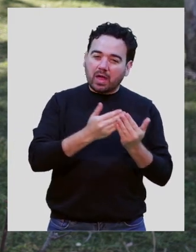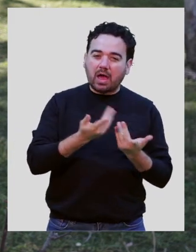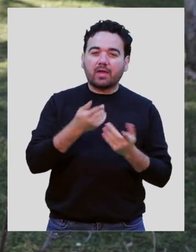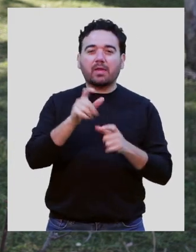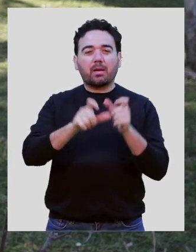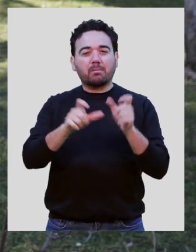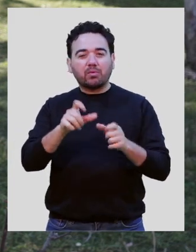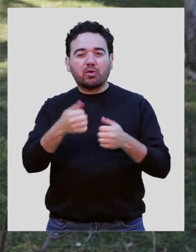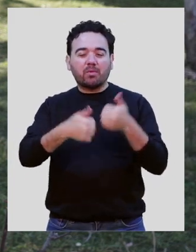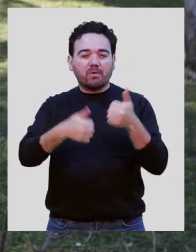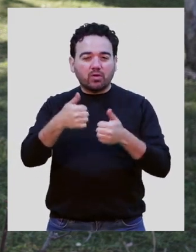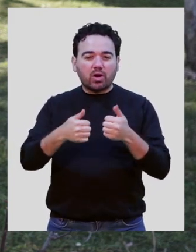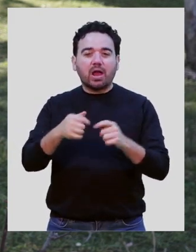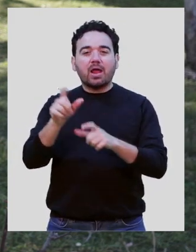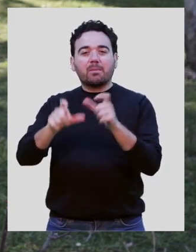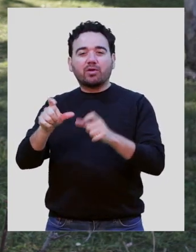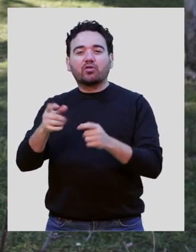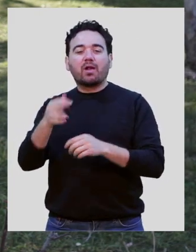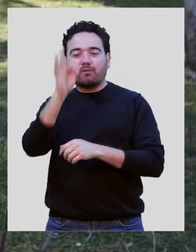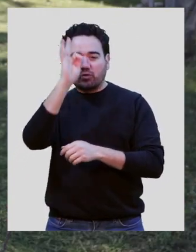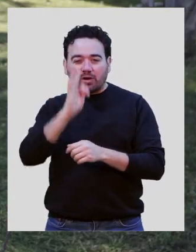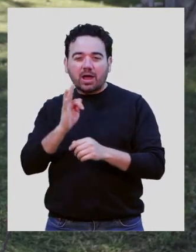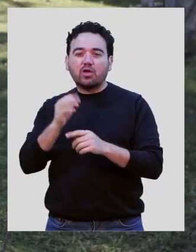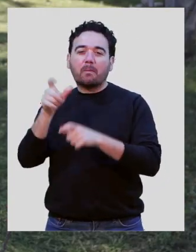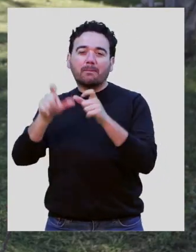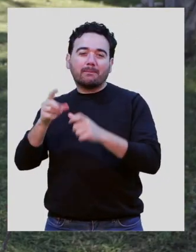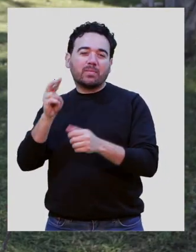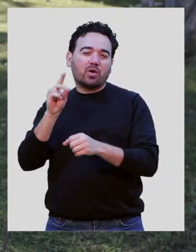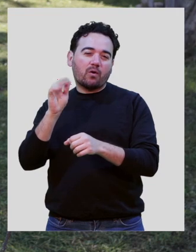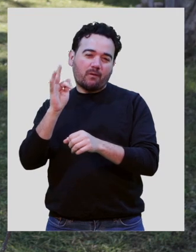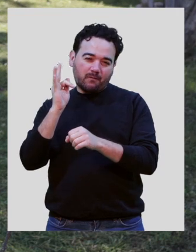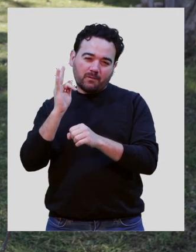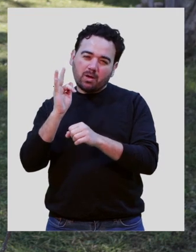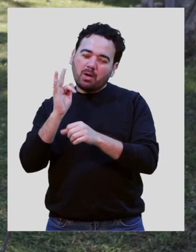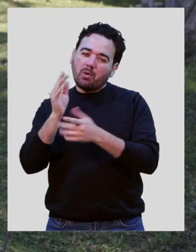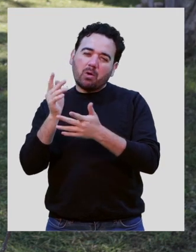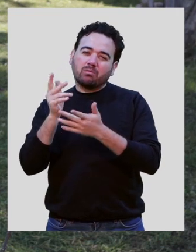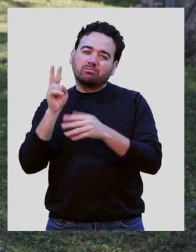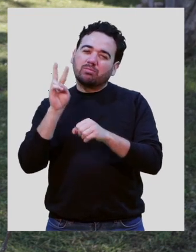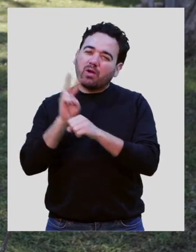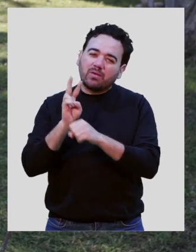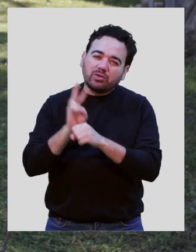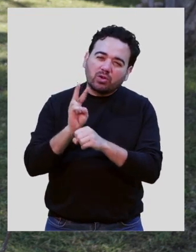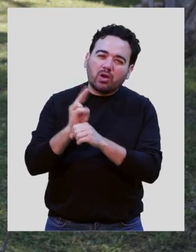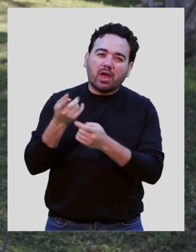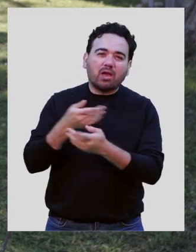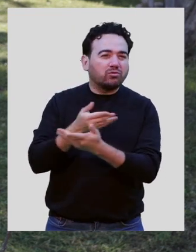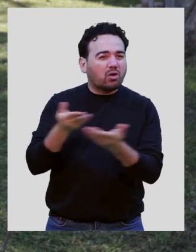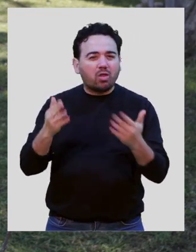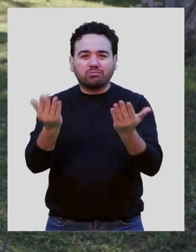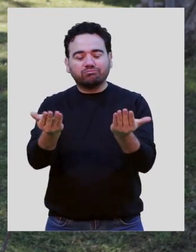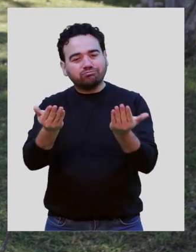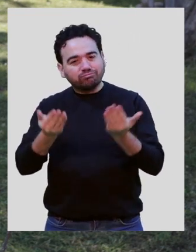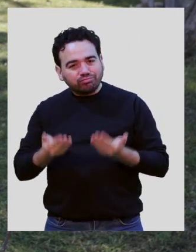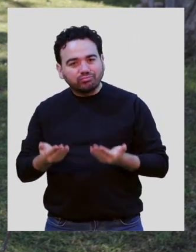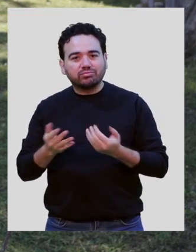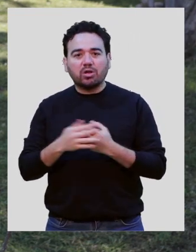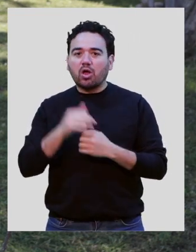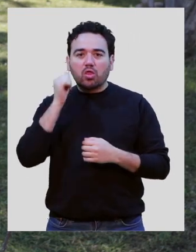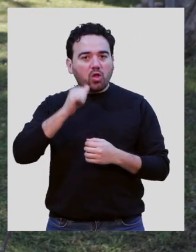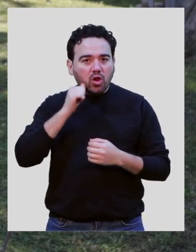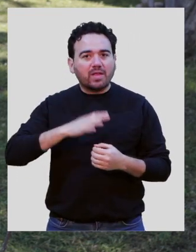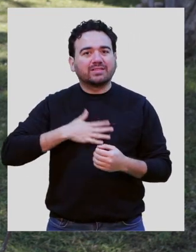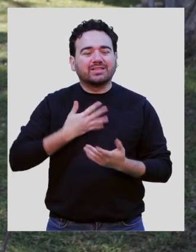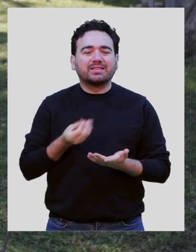académicos, a profesionales, a funcionarios, donde nos sintamos convocados a venir y donde cada día nos